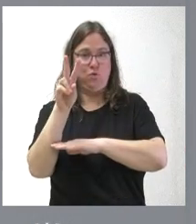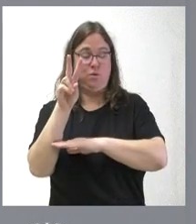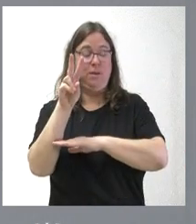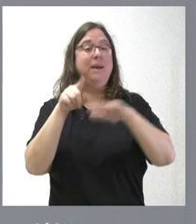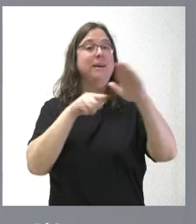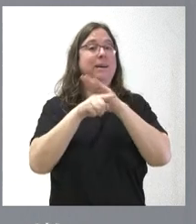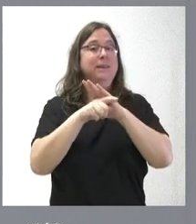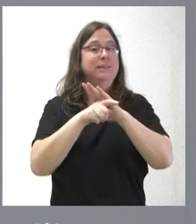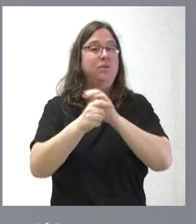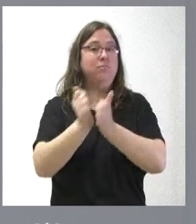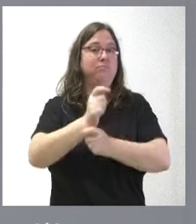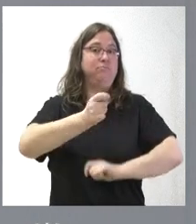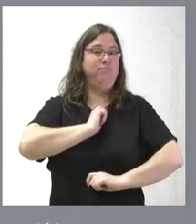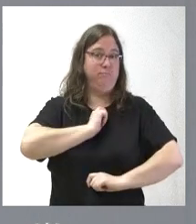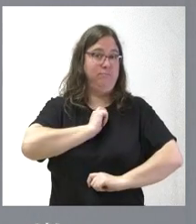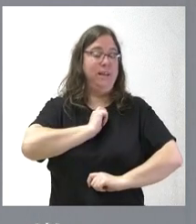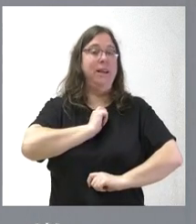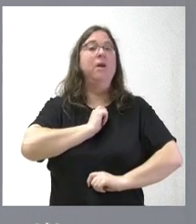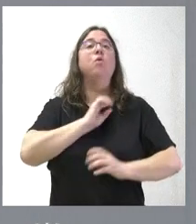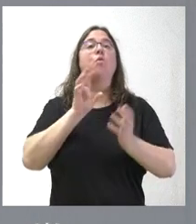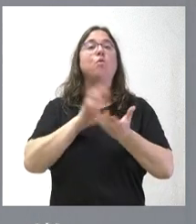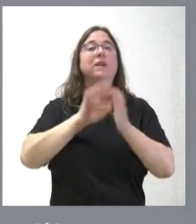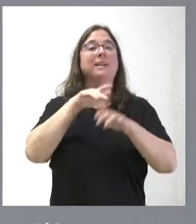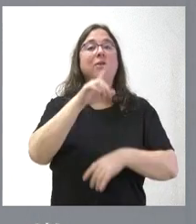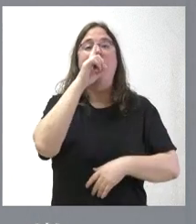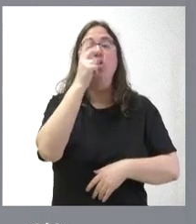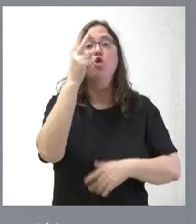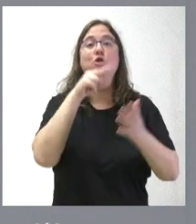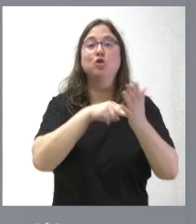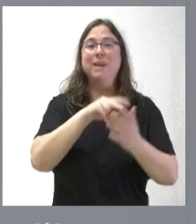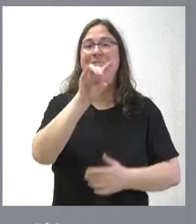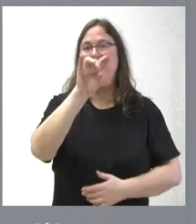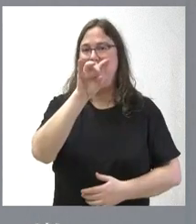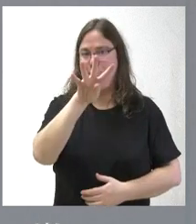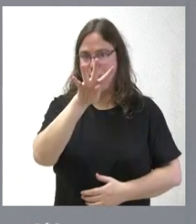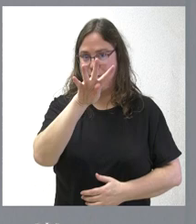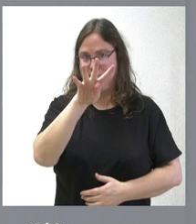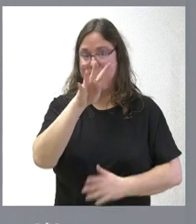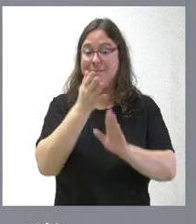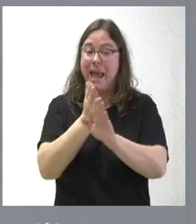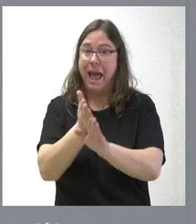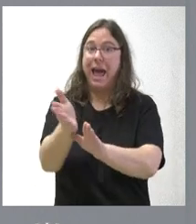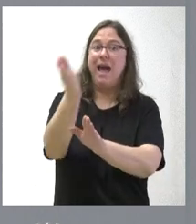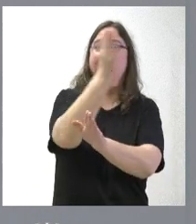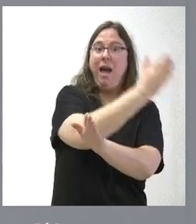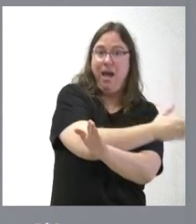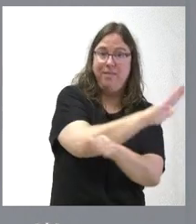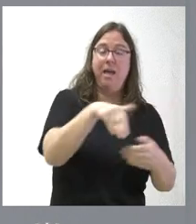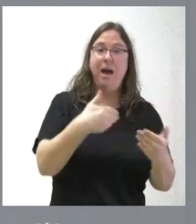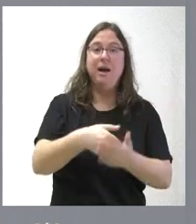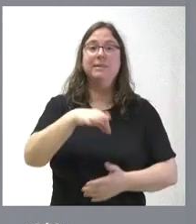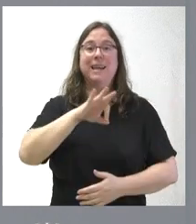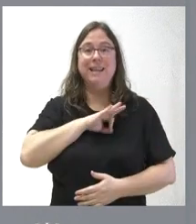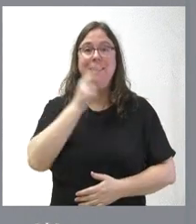Junta de Castilla y León en diciembre del año 2014. Por tanto, en todo el periodo anterior, hasta el 1 de enero de